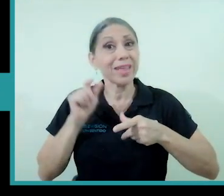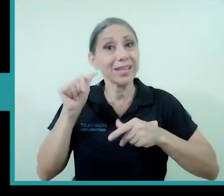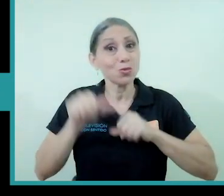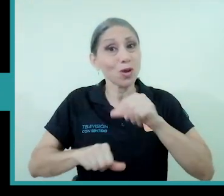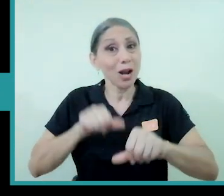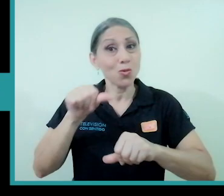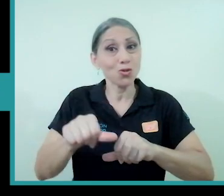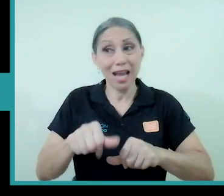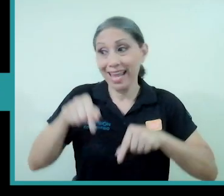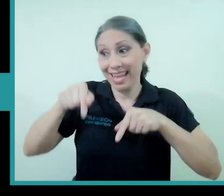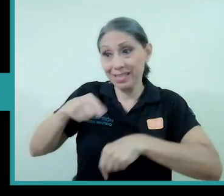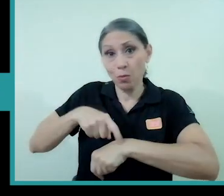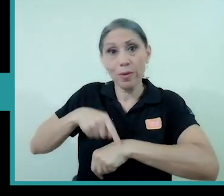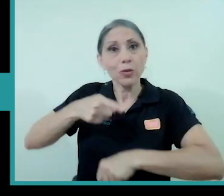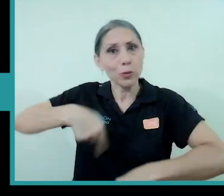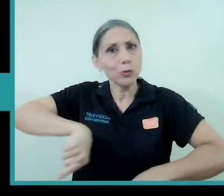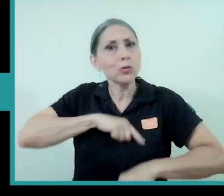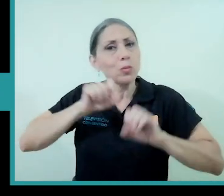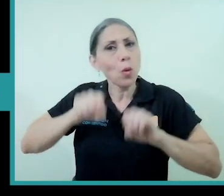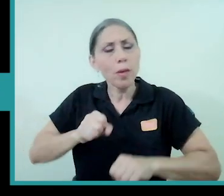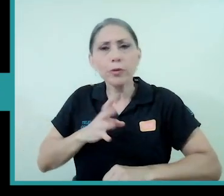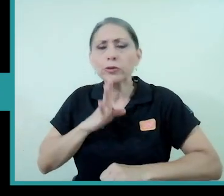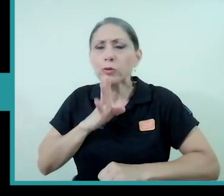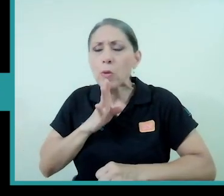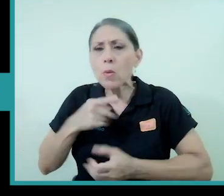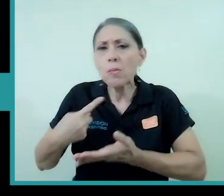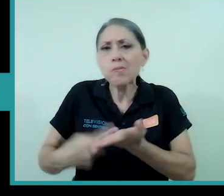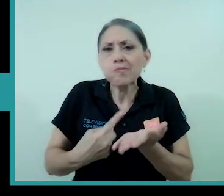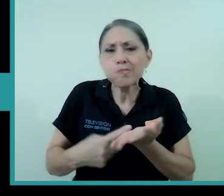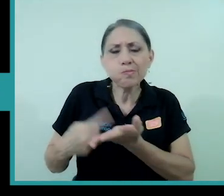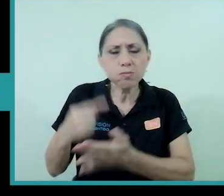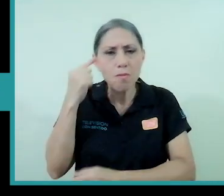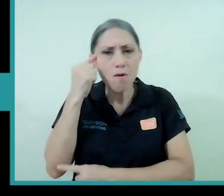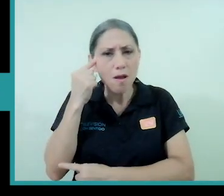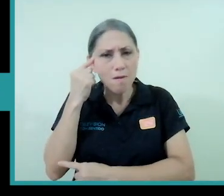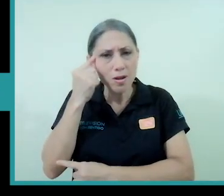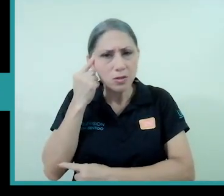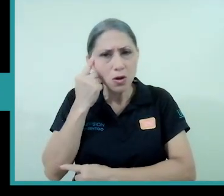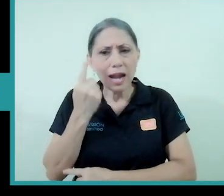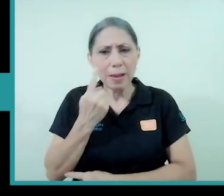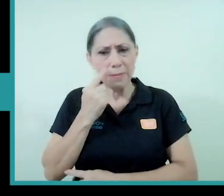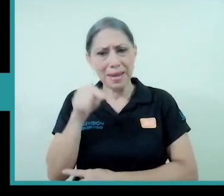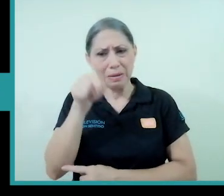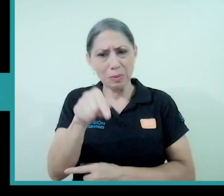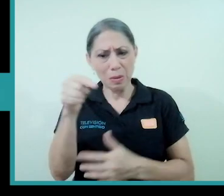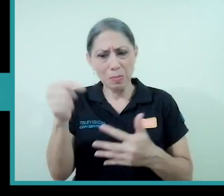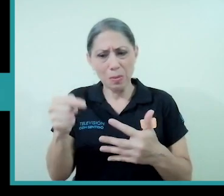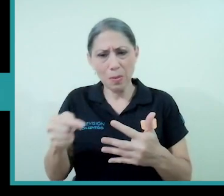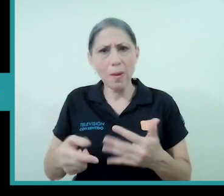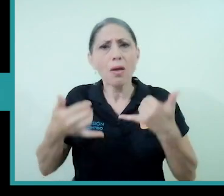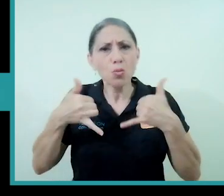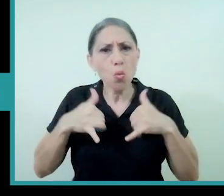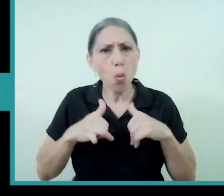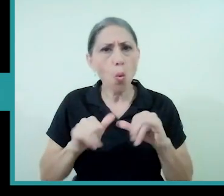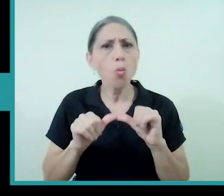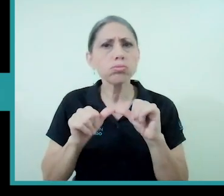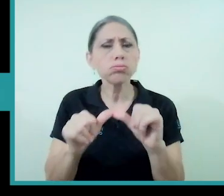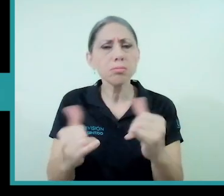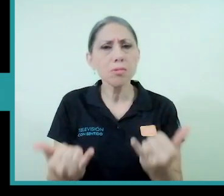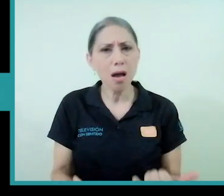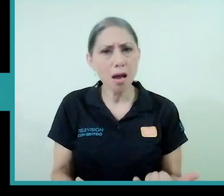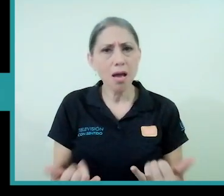nos abre la oportunidad para reflexionar para visualizar cómo esas cosas siguen vigentes cómo es